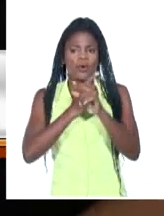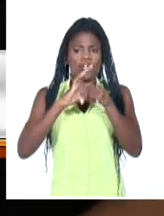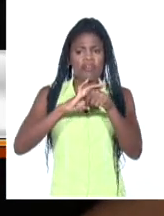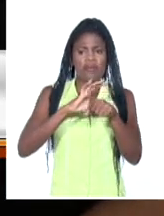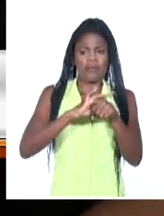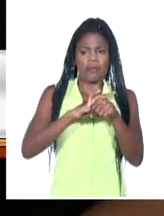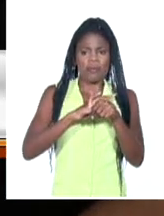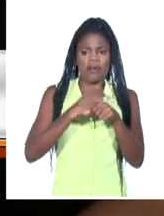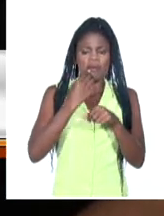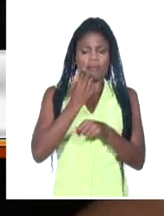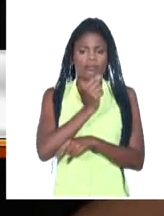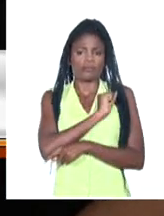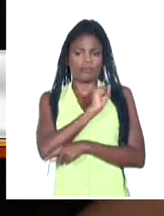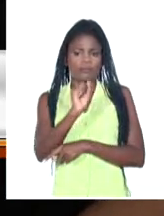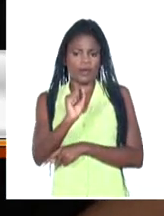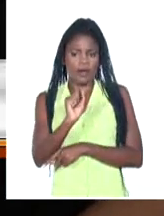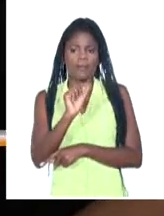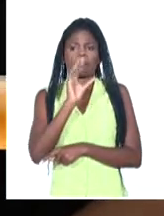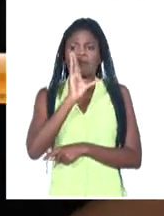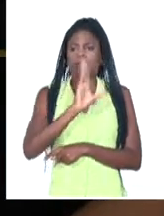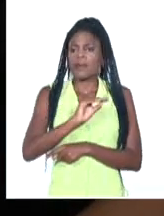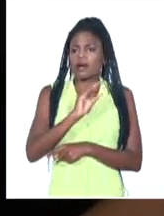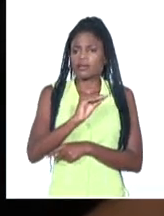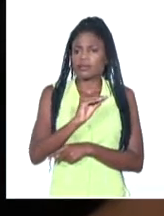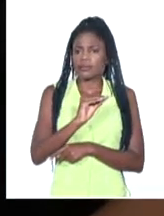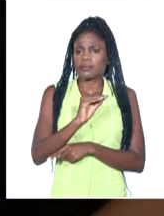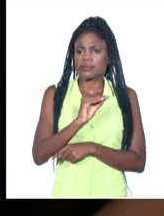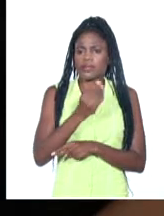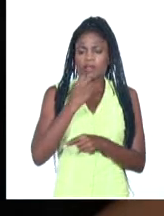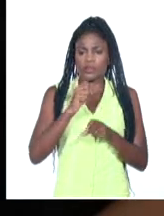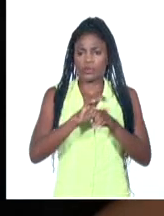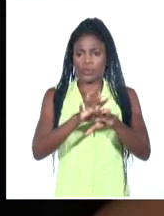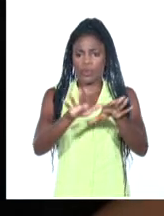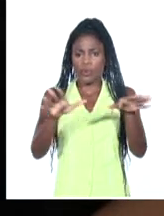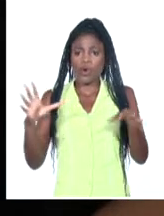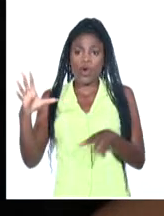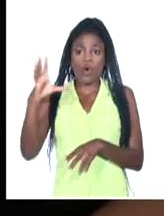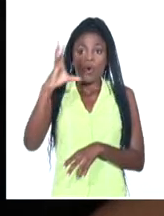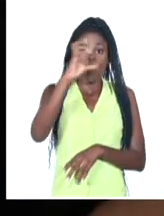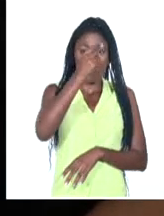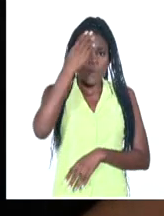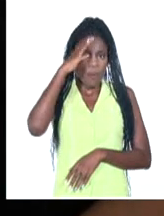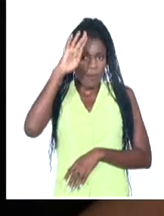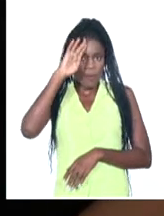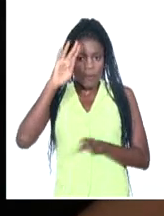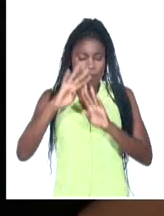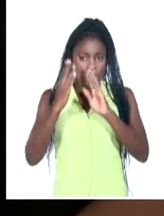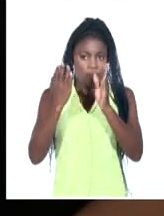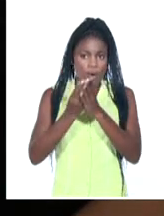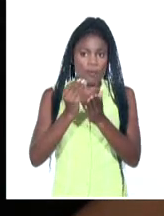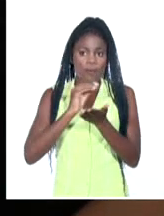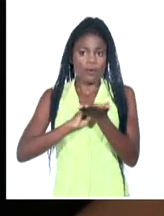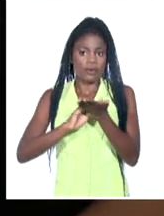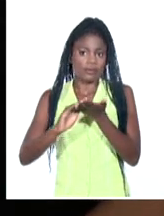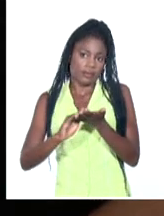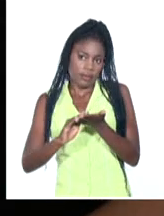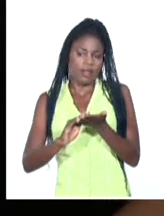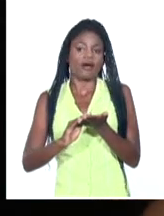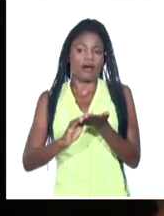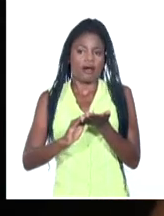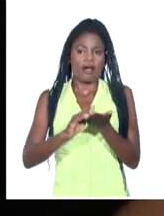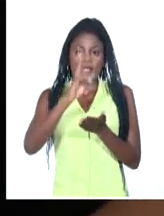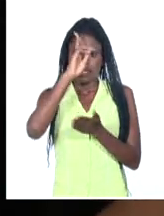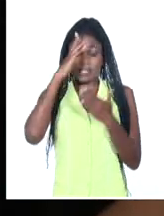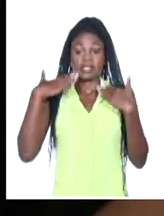soberanía en cuanto al diagnóstico que se dispersó en todo el país y le dio la posibilidad al Sistema Nacional de Salud de poder tomar